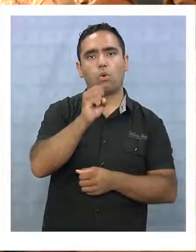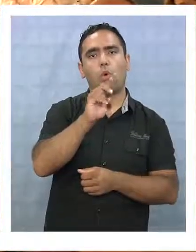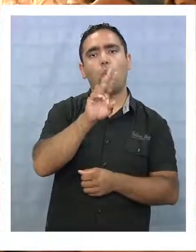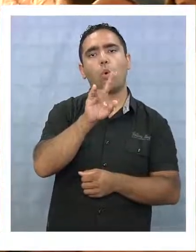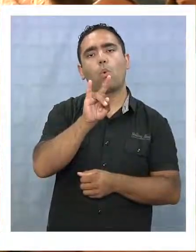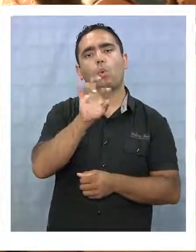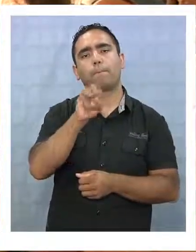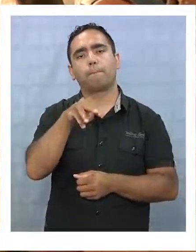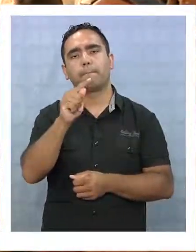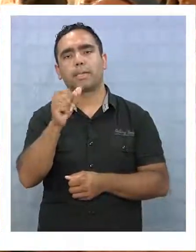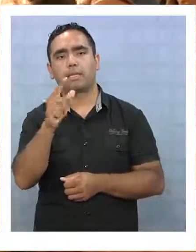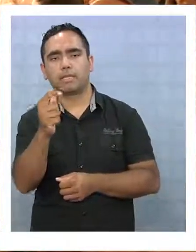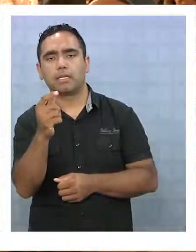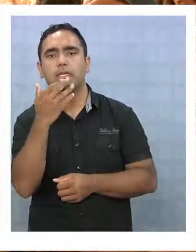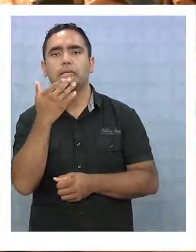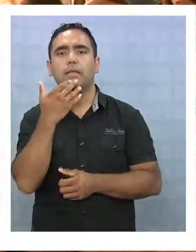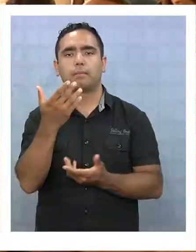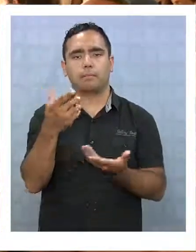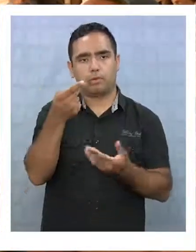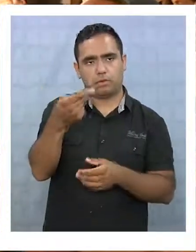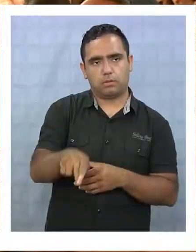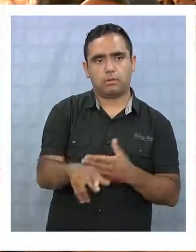la comida local también.